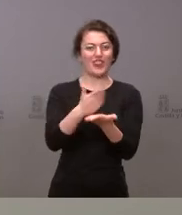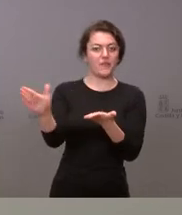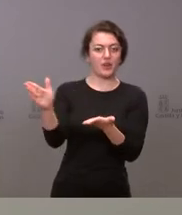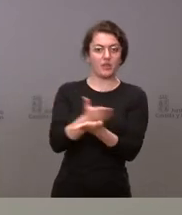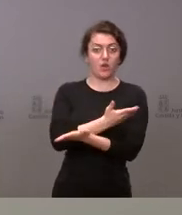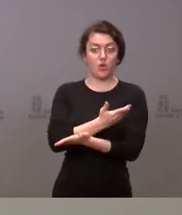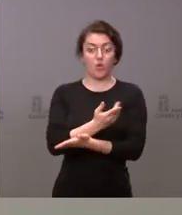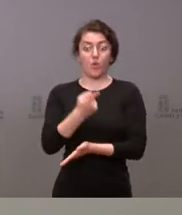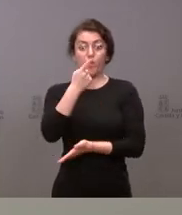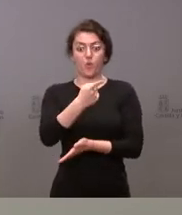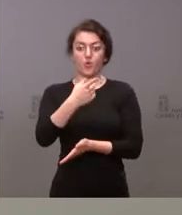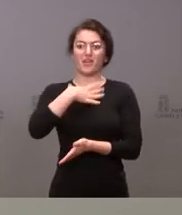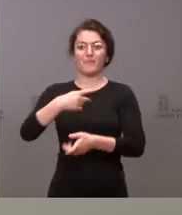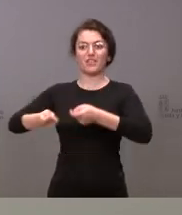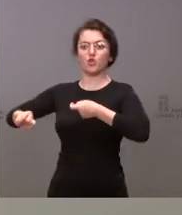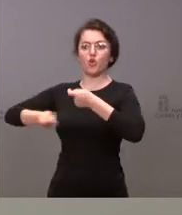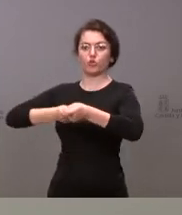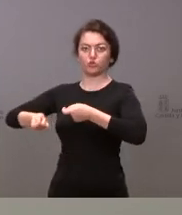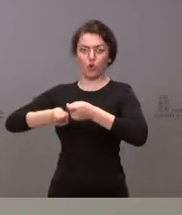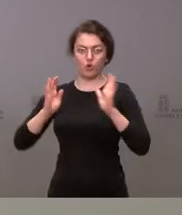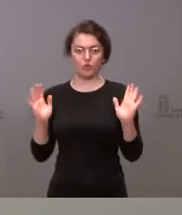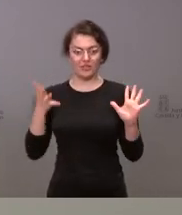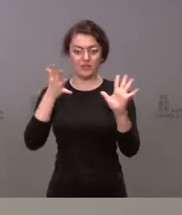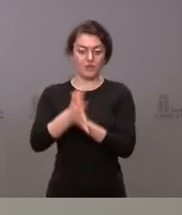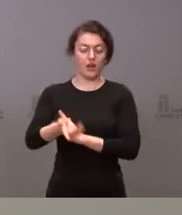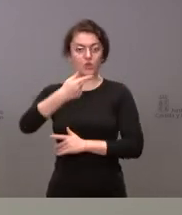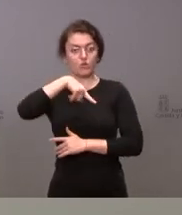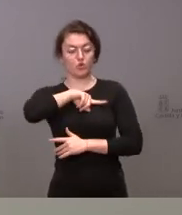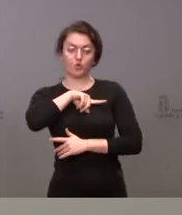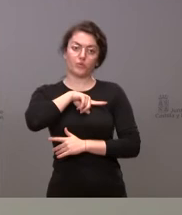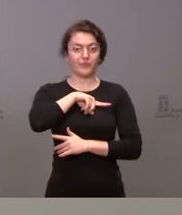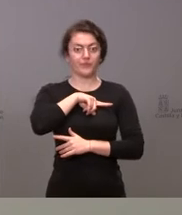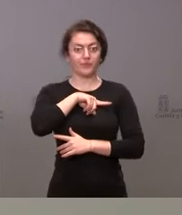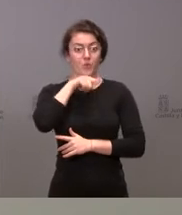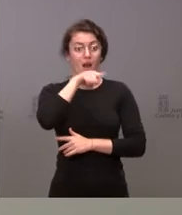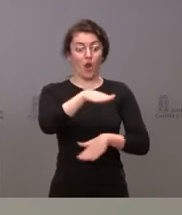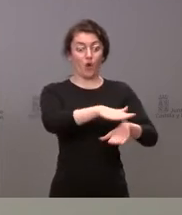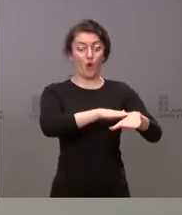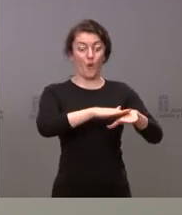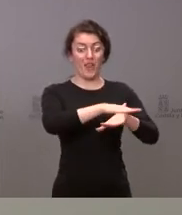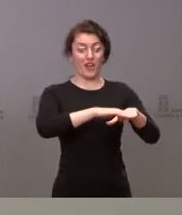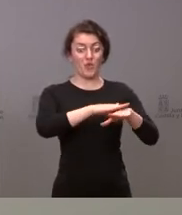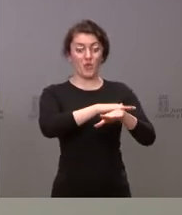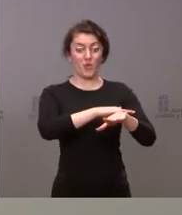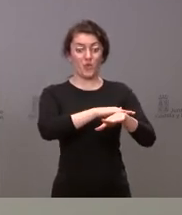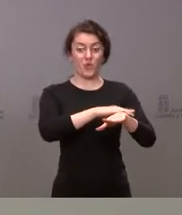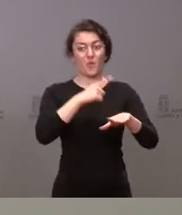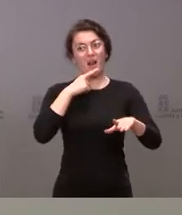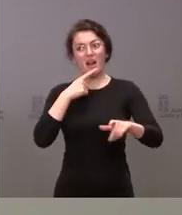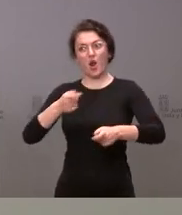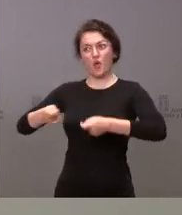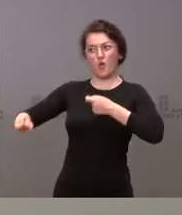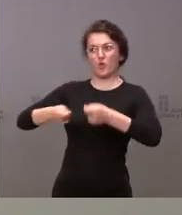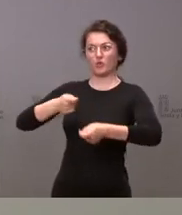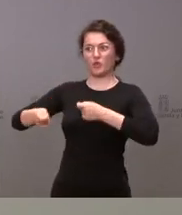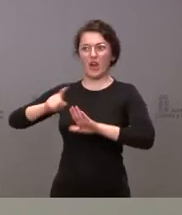control sobre otro nosotros entraríamos mal si la labor del Ejecutivo fuera a controlar al Legislativo es justo lo contrario de una